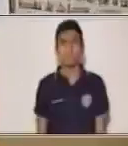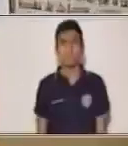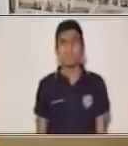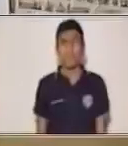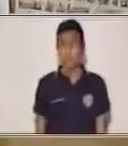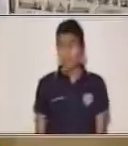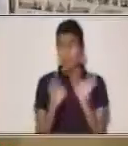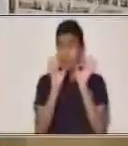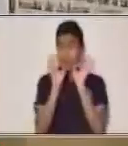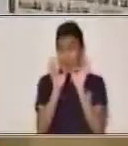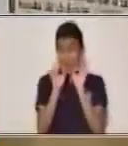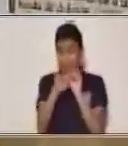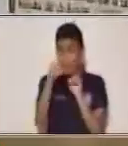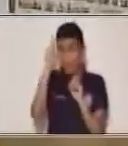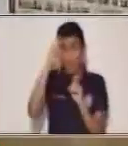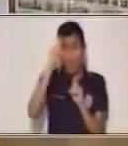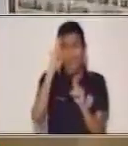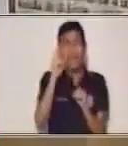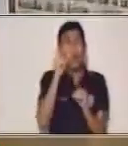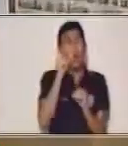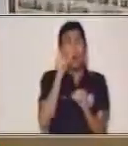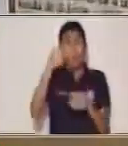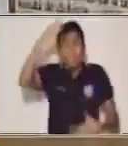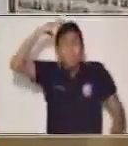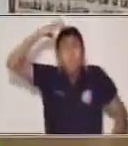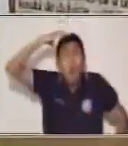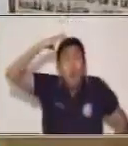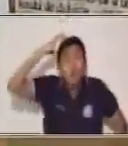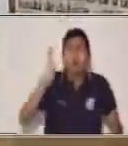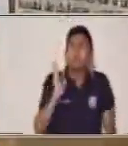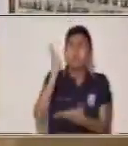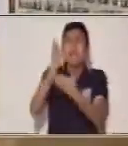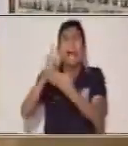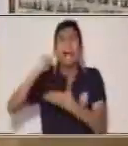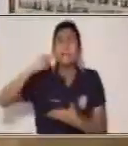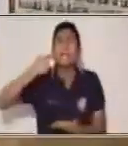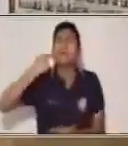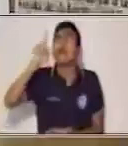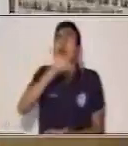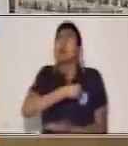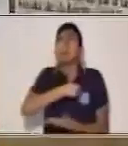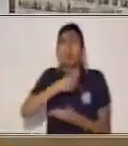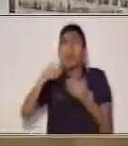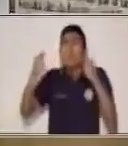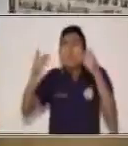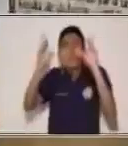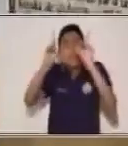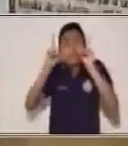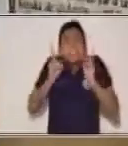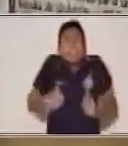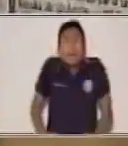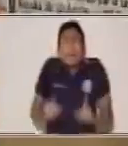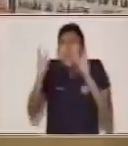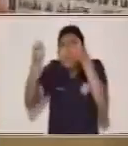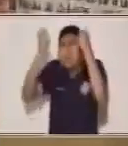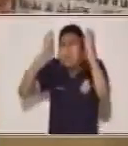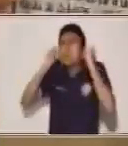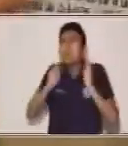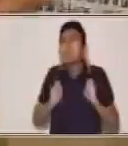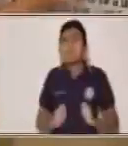Muy bien. Bien, él consiguió un disfraz. Y ya después lo admitieron como empleado. Entonces, acá,